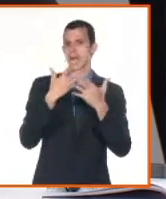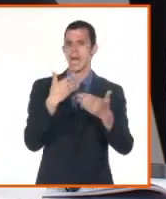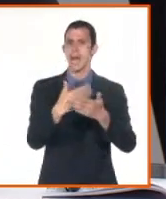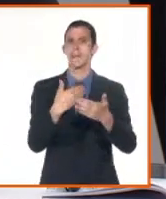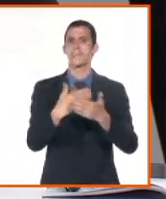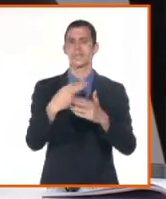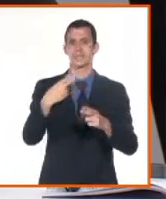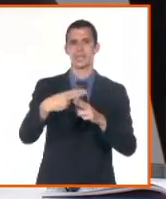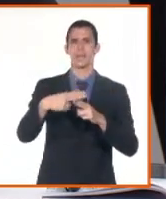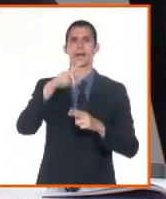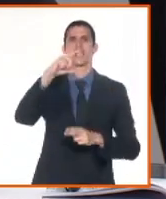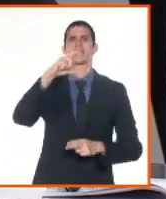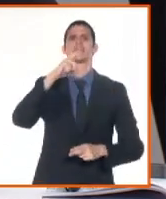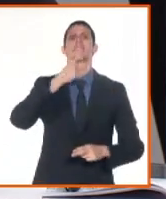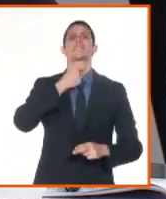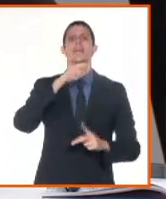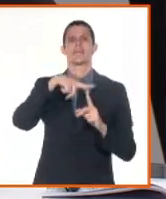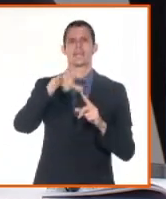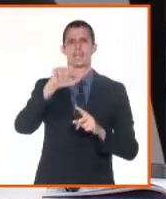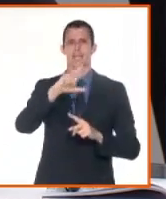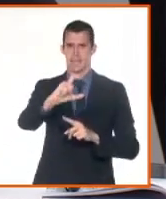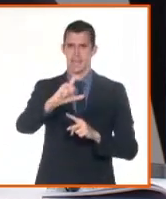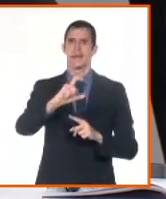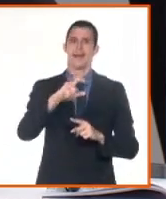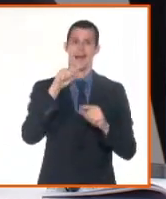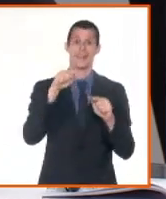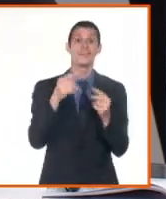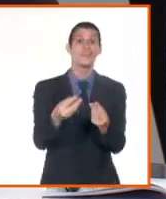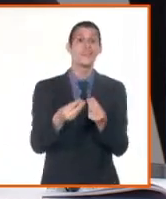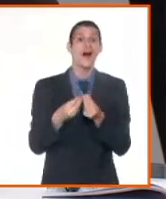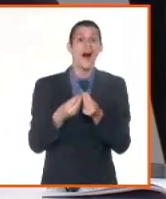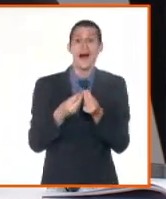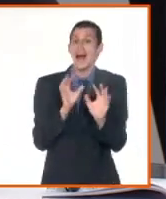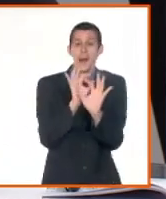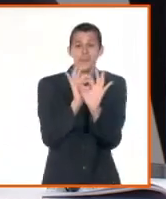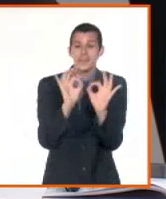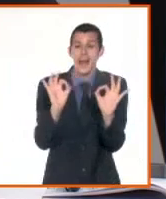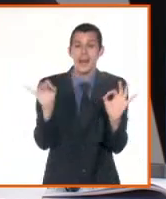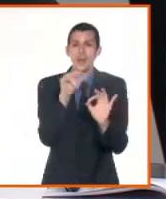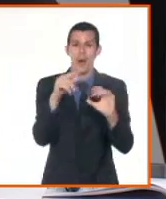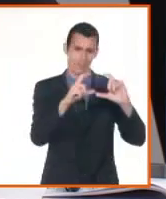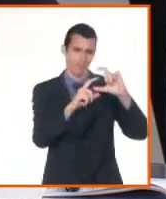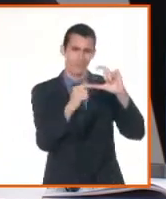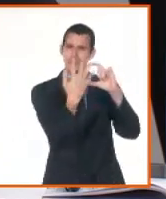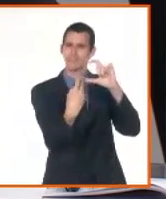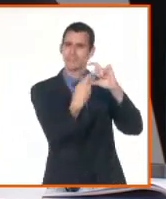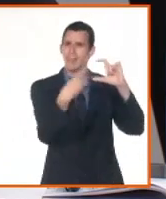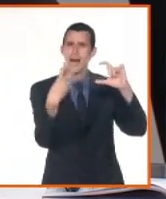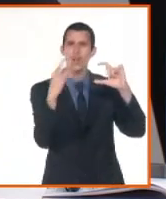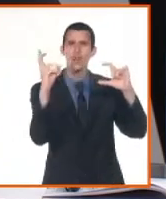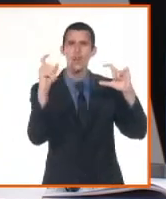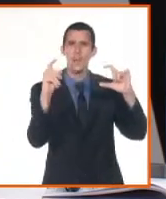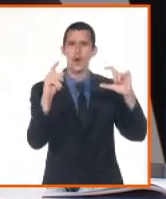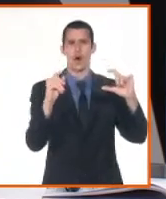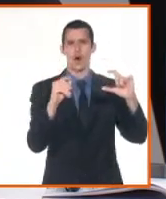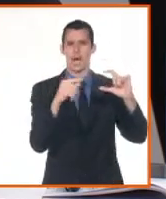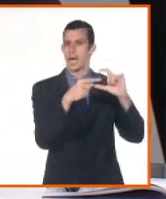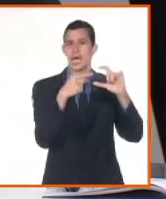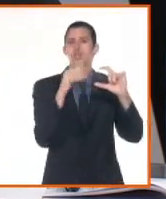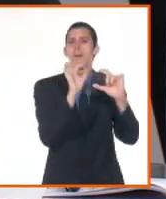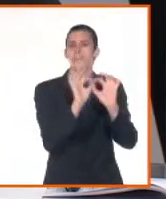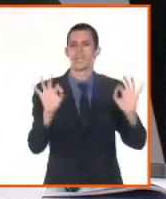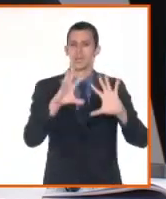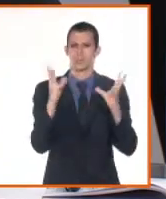económicas. Hemos estado hablando aquí de la ficha única de Ciudadanos, tendríamos la ficha única de las entidades económicas, y